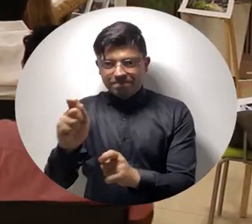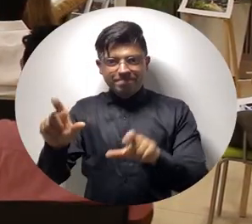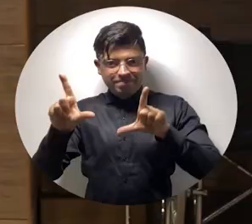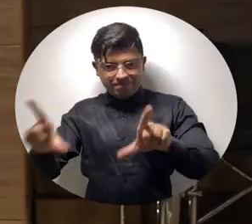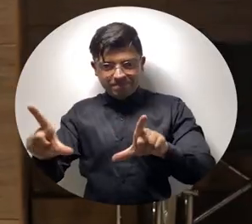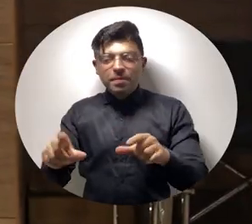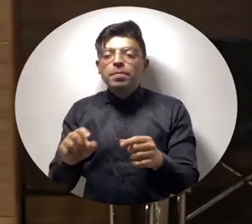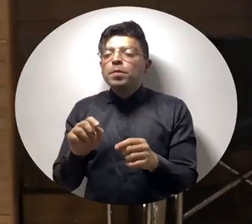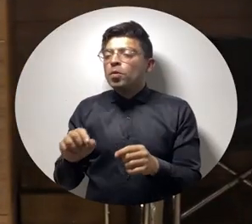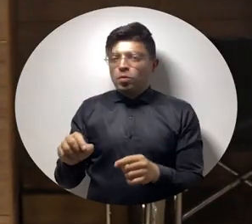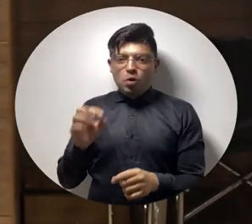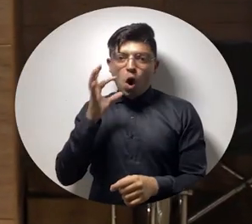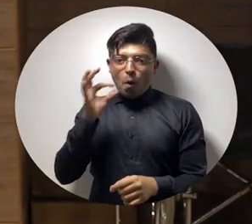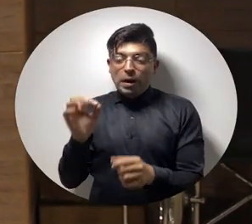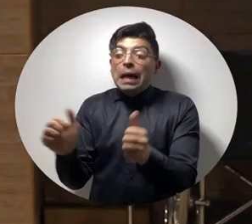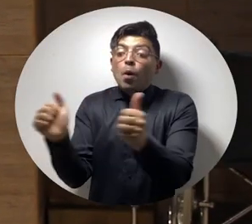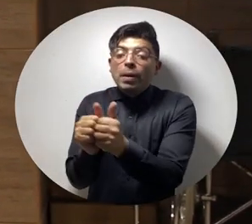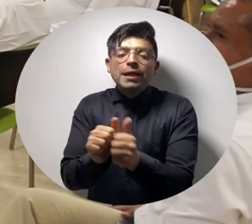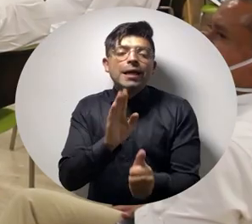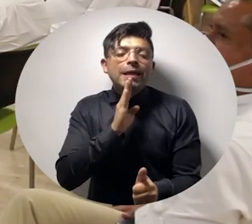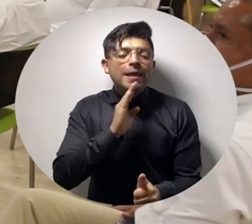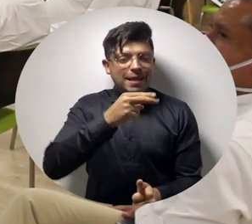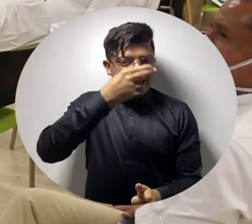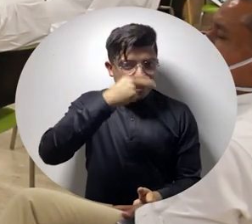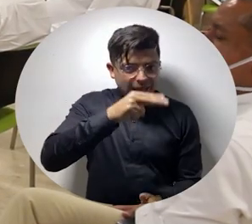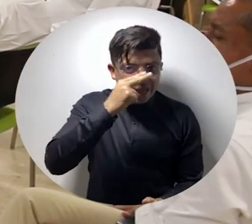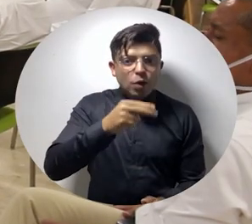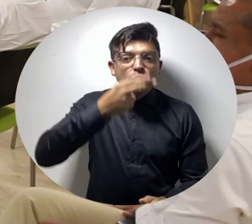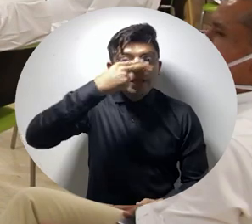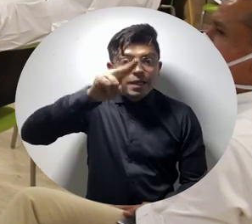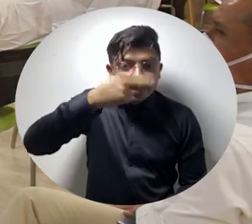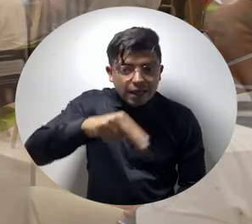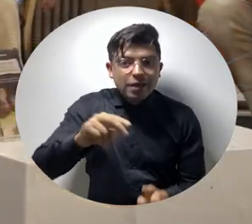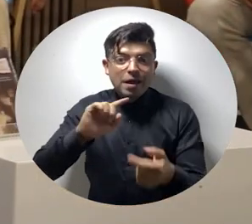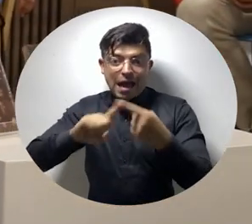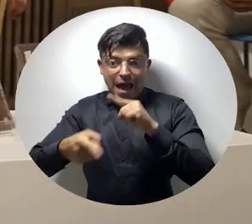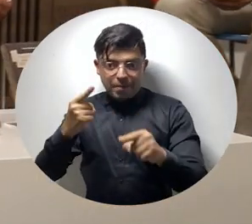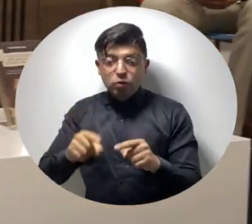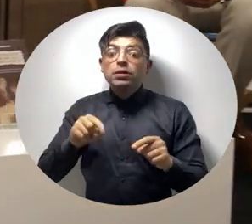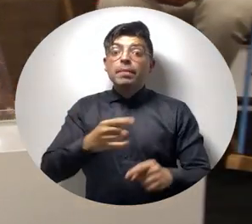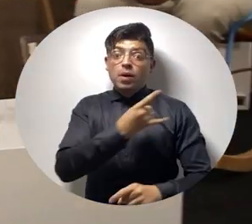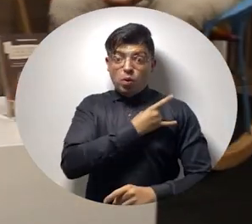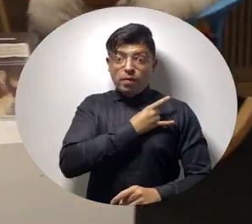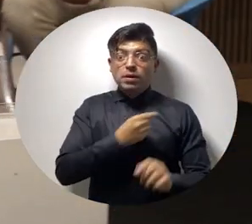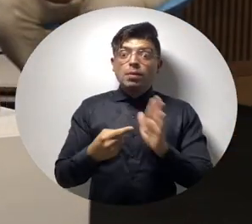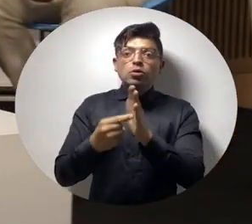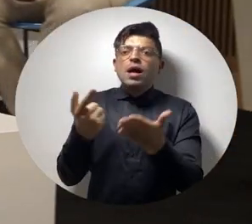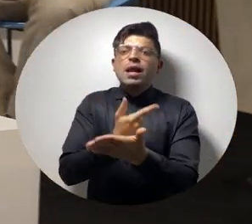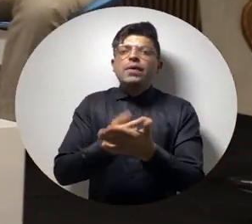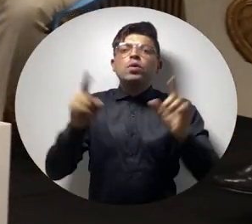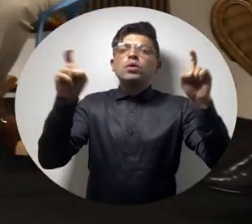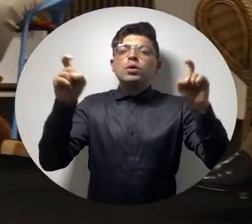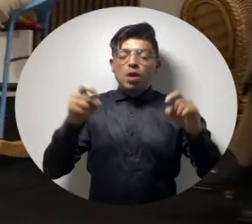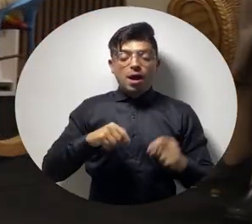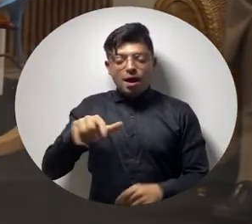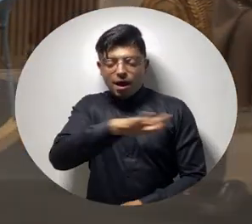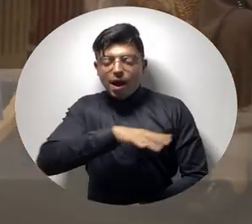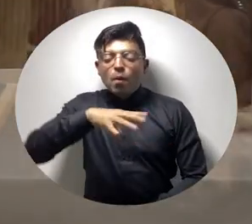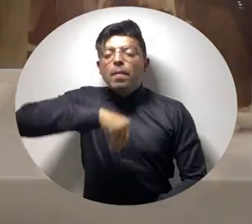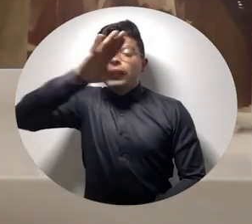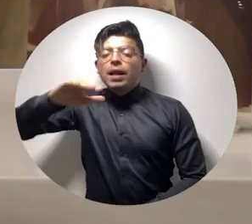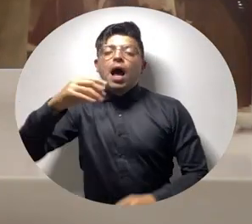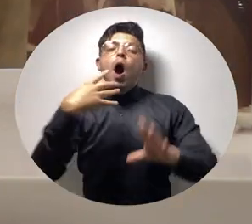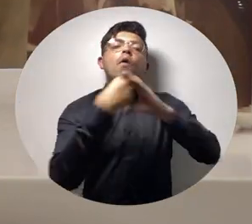que recibió la embajadora Arrieta en compañía de sus hijos, sus nietos y amigos, la Alma Mater realizó la presentación de su libro titulado De los campos del